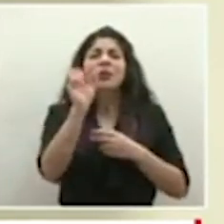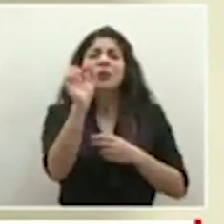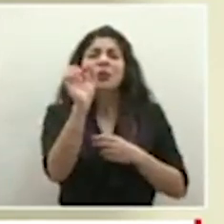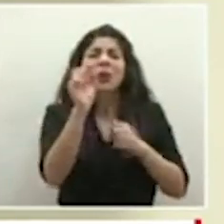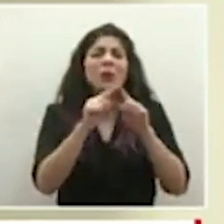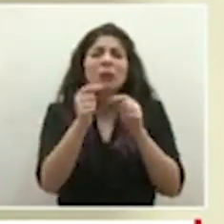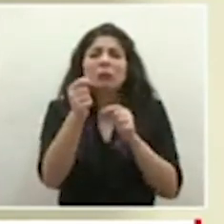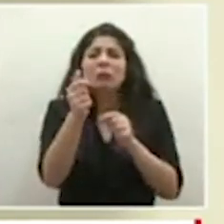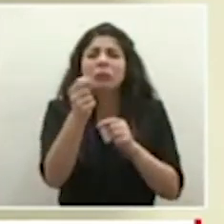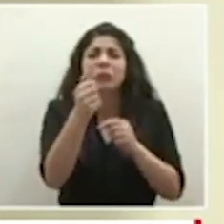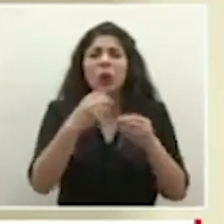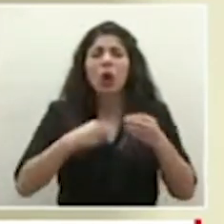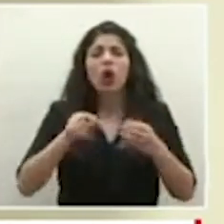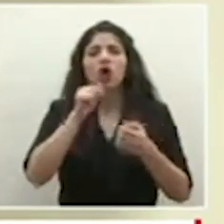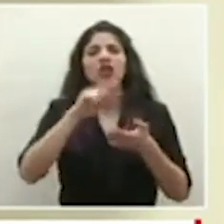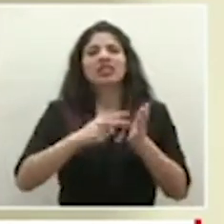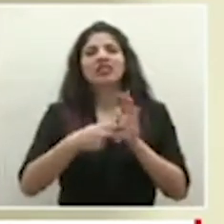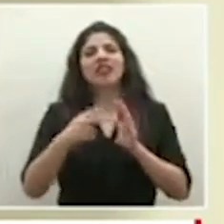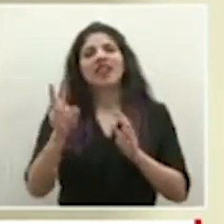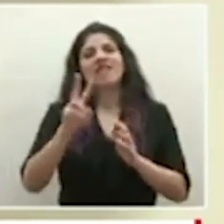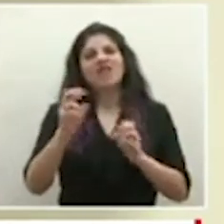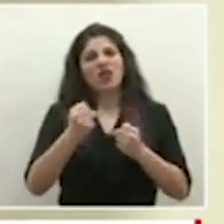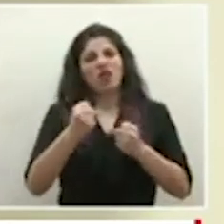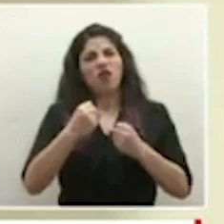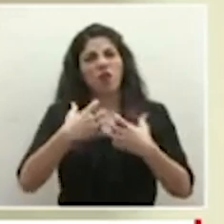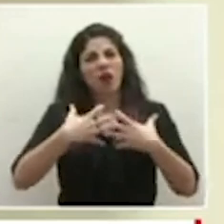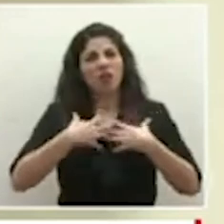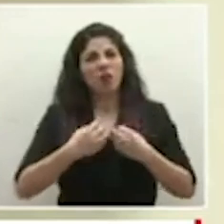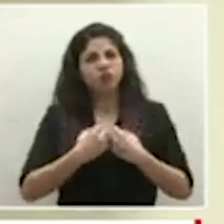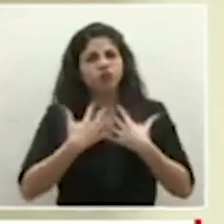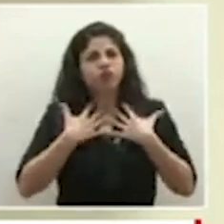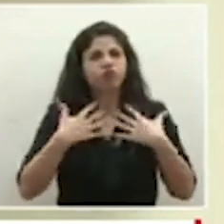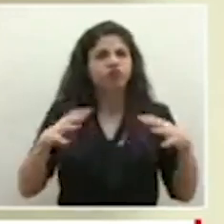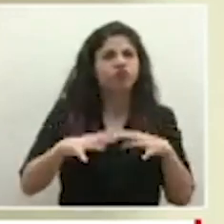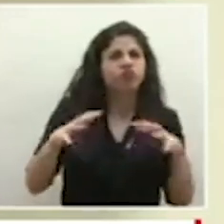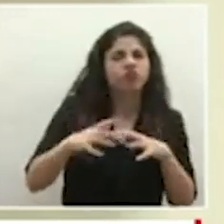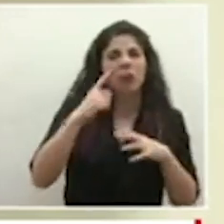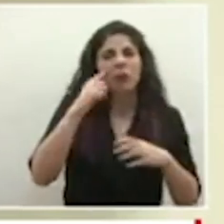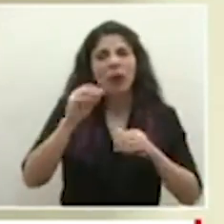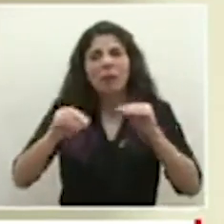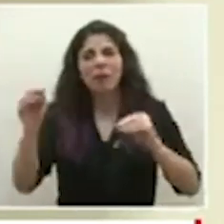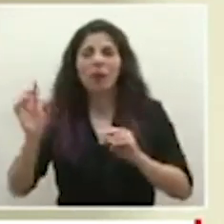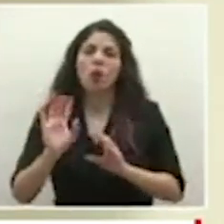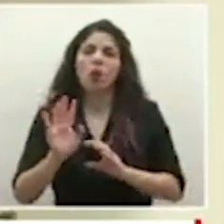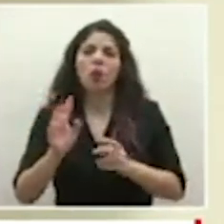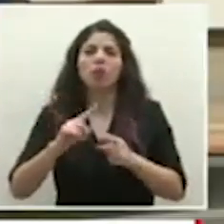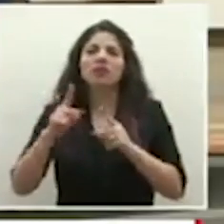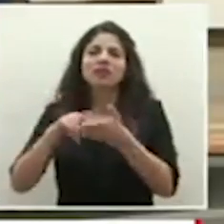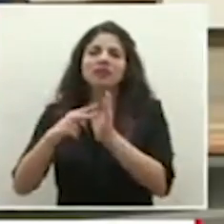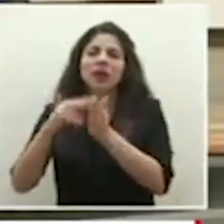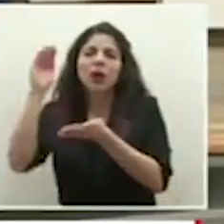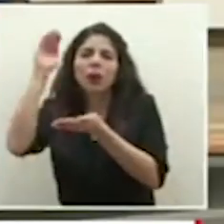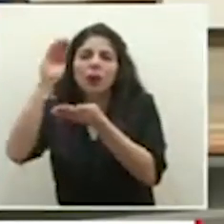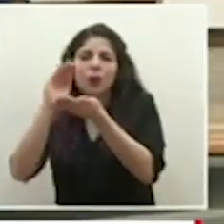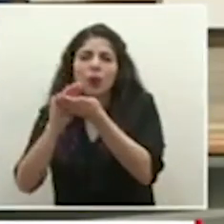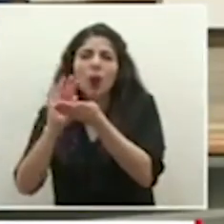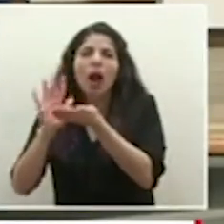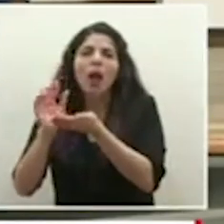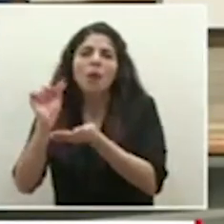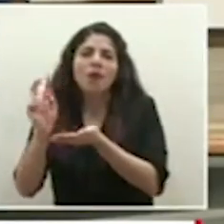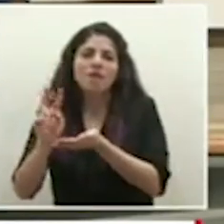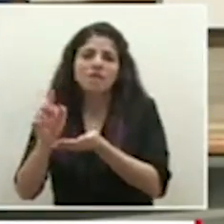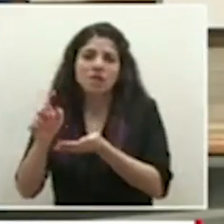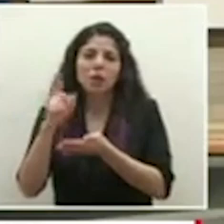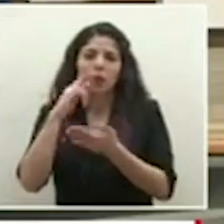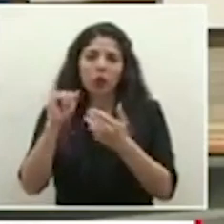fragmentos del virus no el virus replicándose o haciendo justamente actividad para contagiar a otras personas continuamos